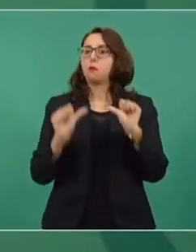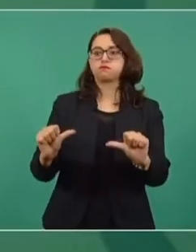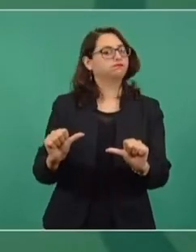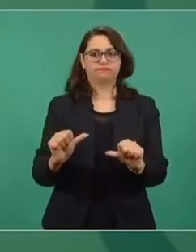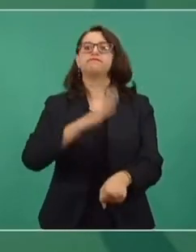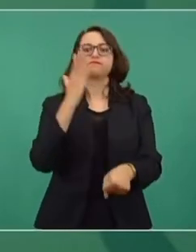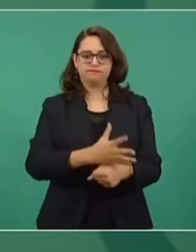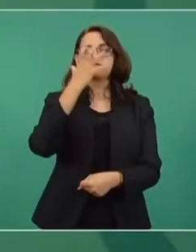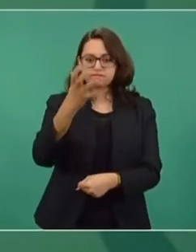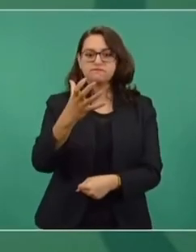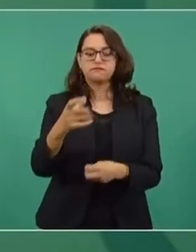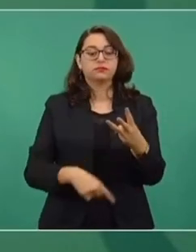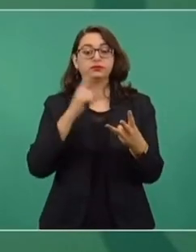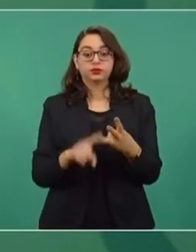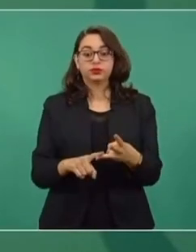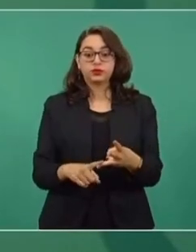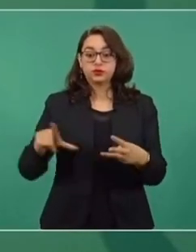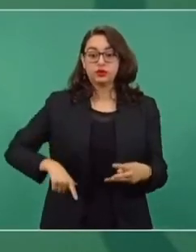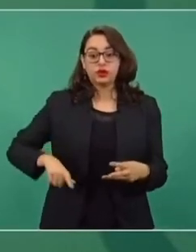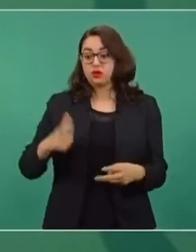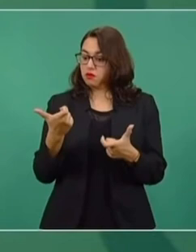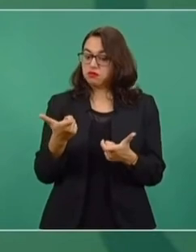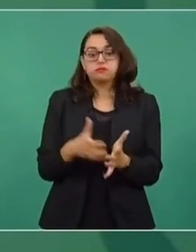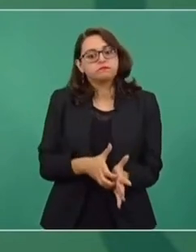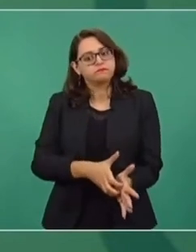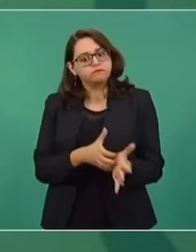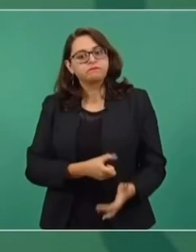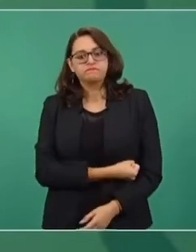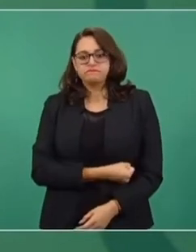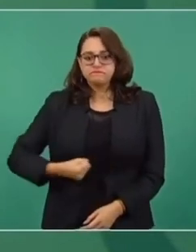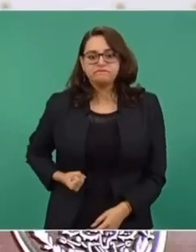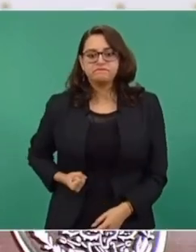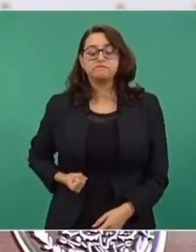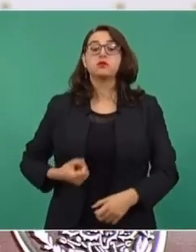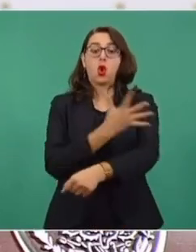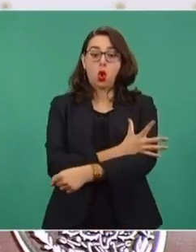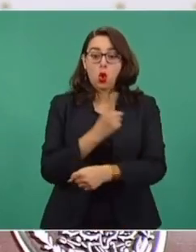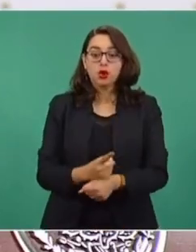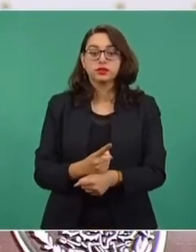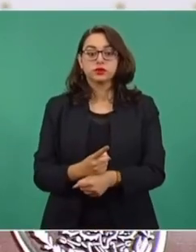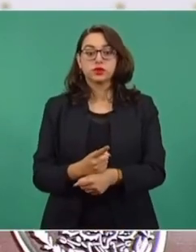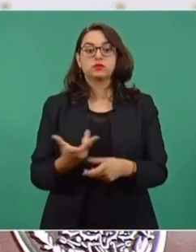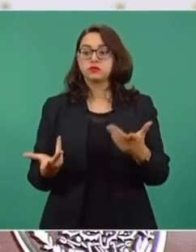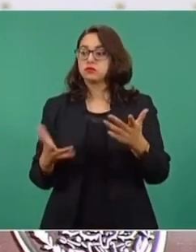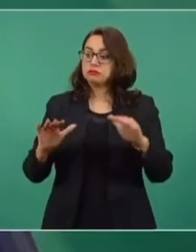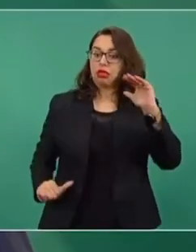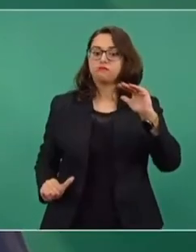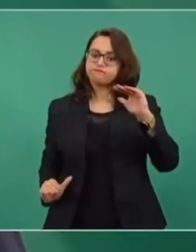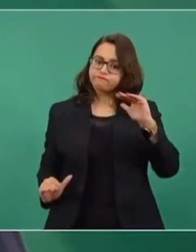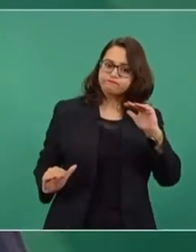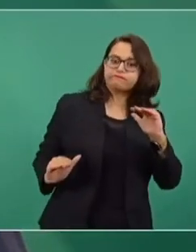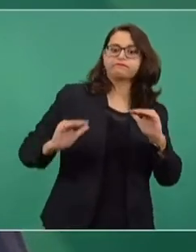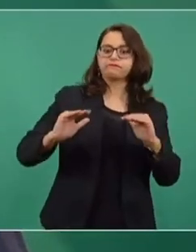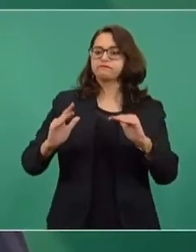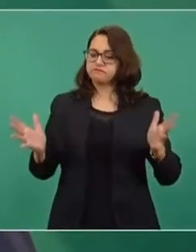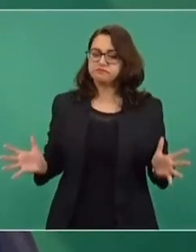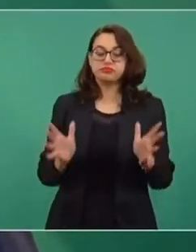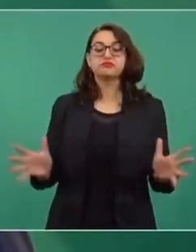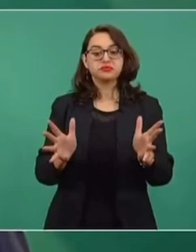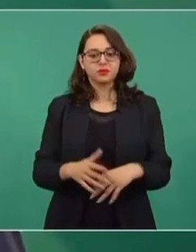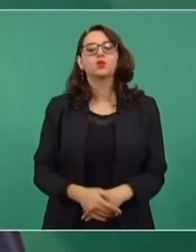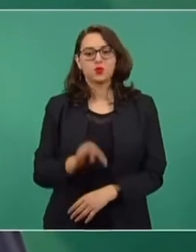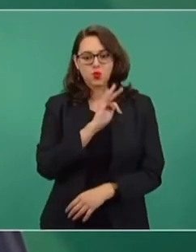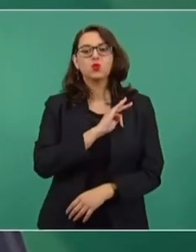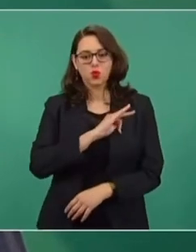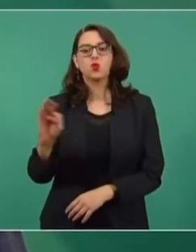austeridad, honestidad y combate a desigualdad social. Y eso se